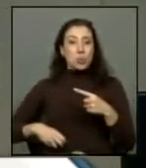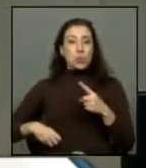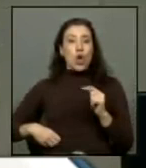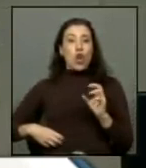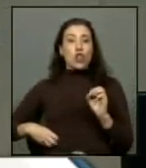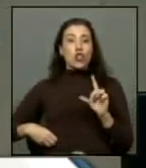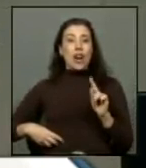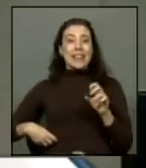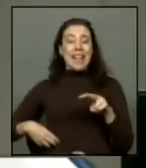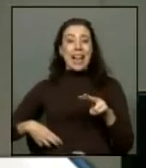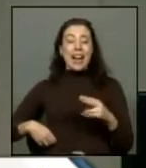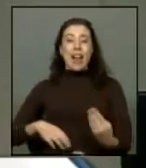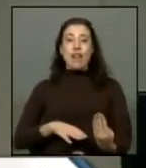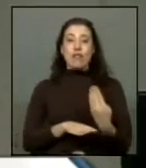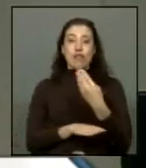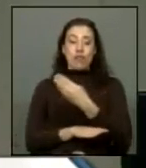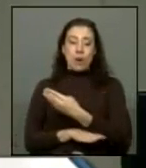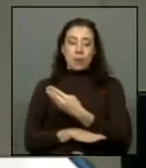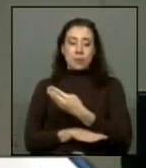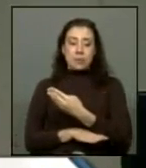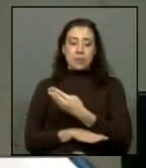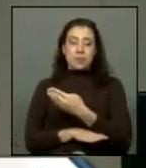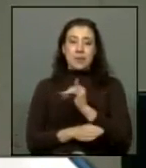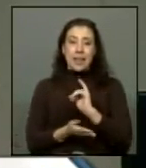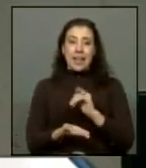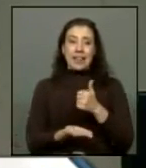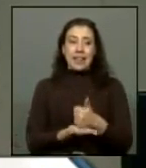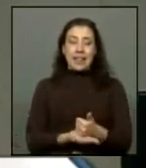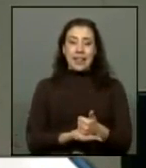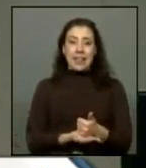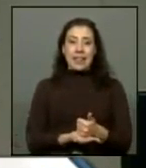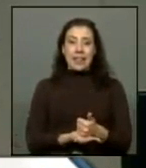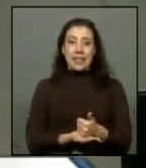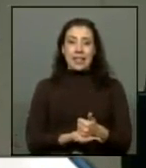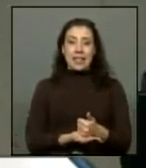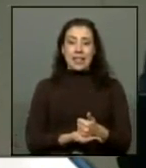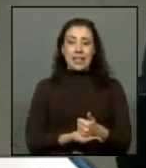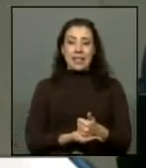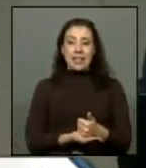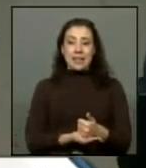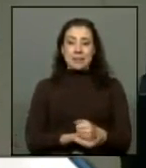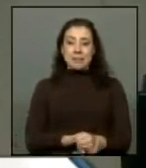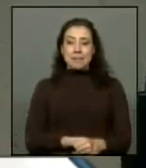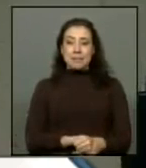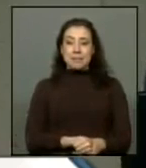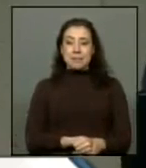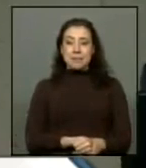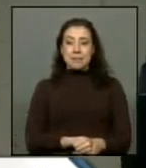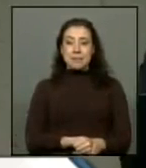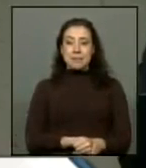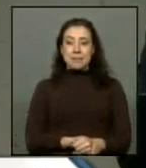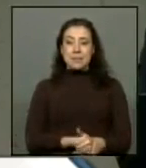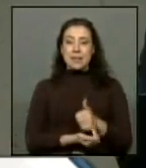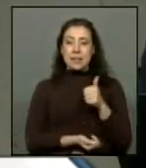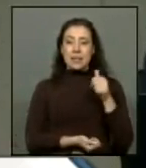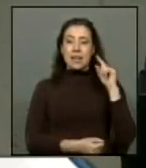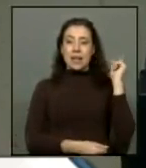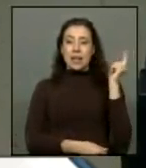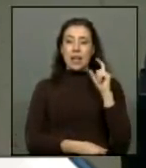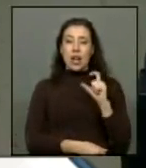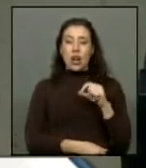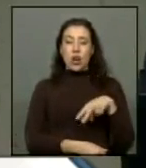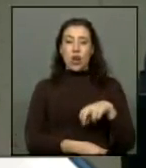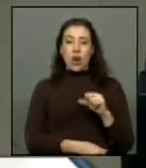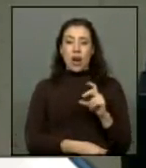Tolten, recurre al intendente, recurre al director nacional de la